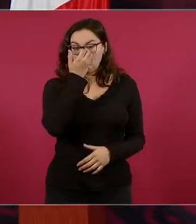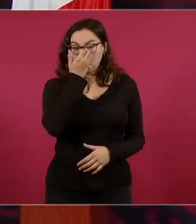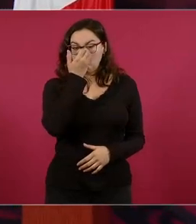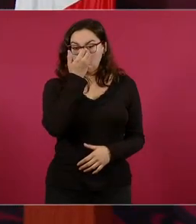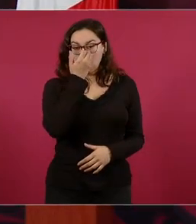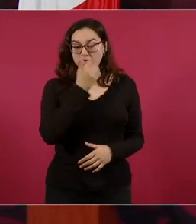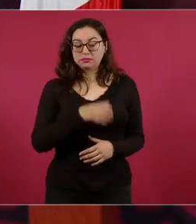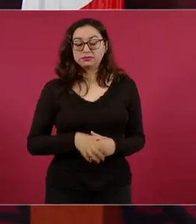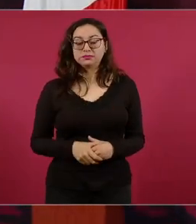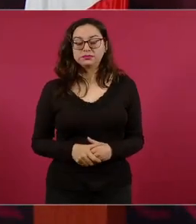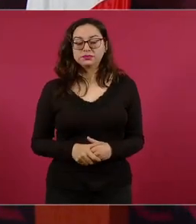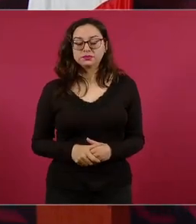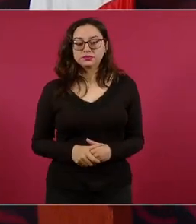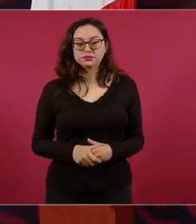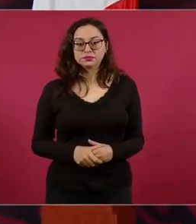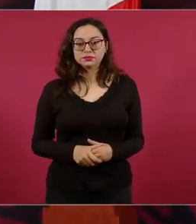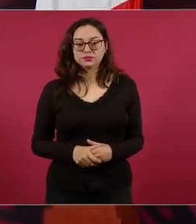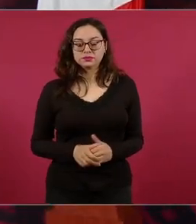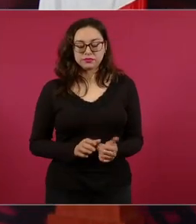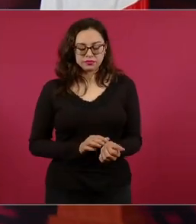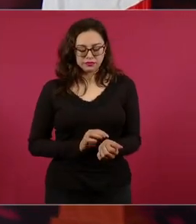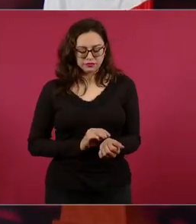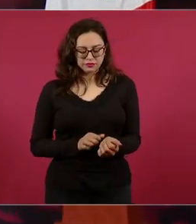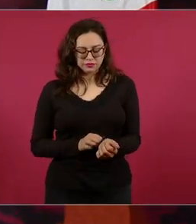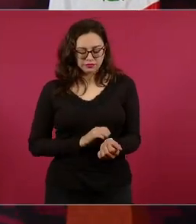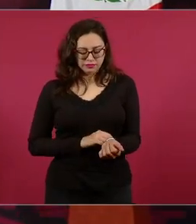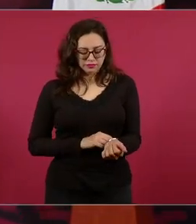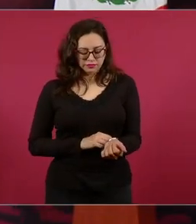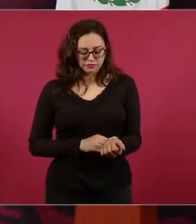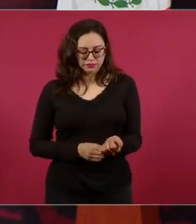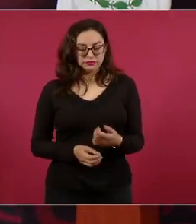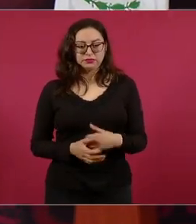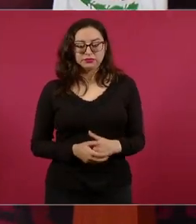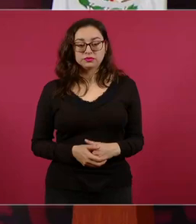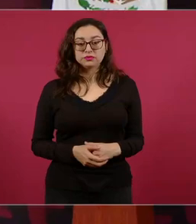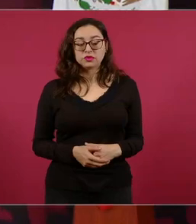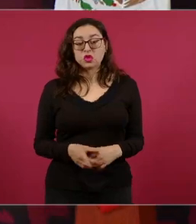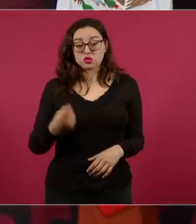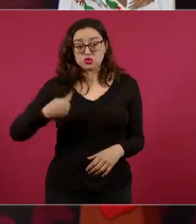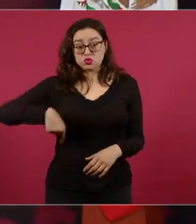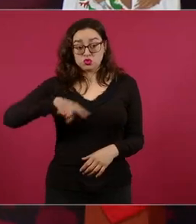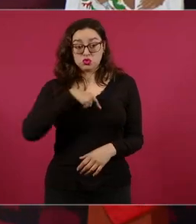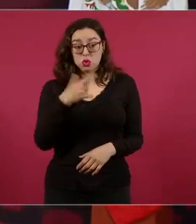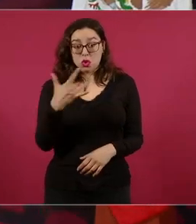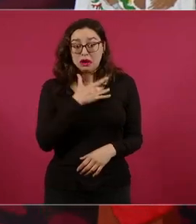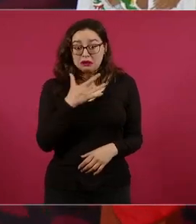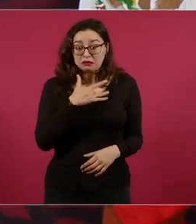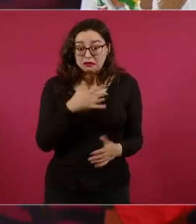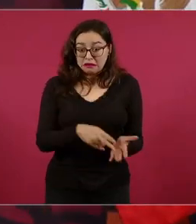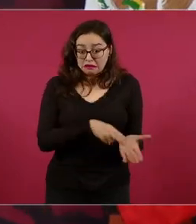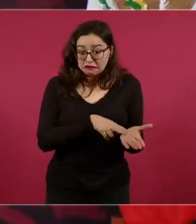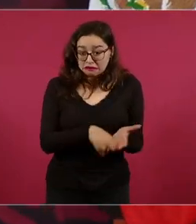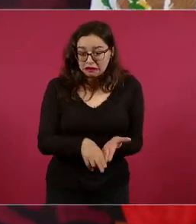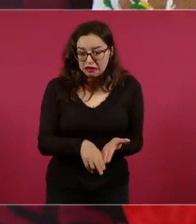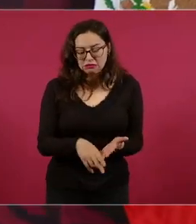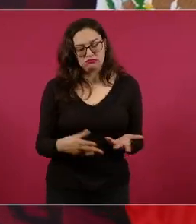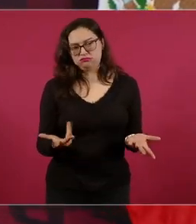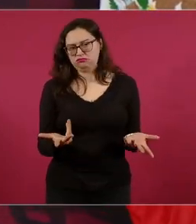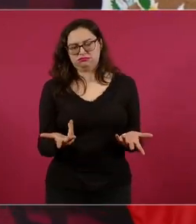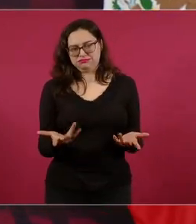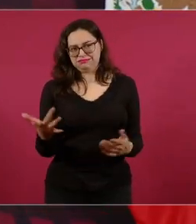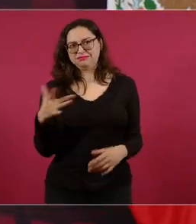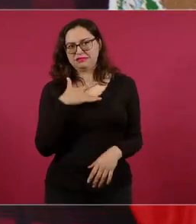no tenemos de piedra el corazón que tenemos sentimientos